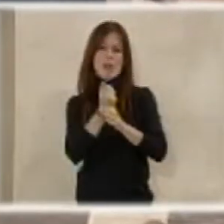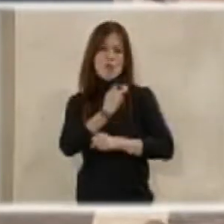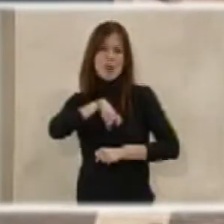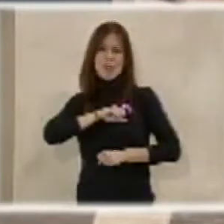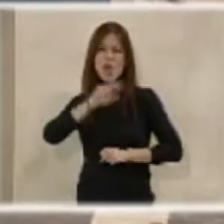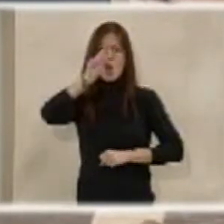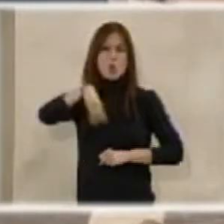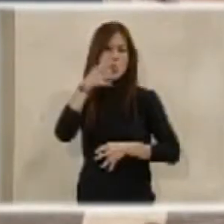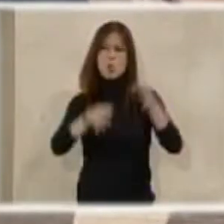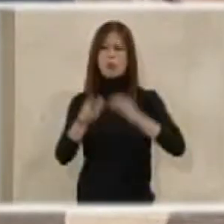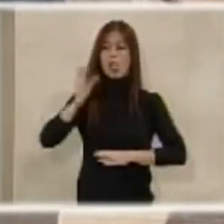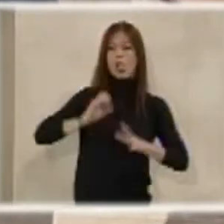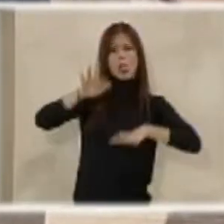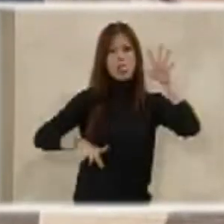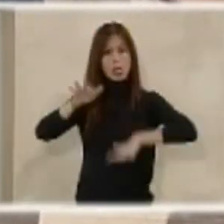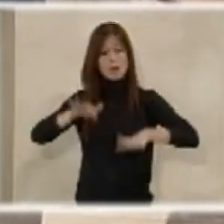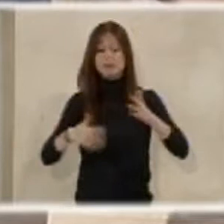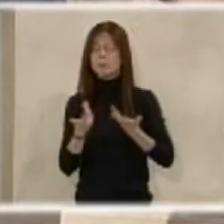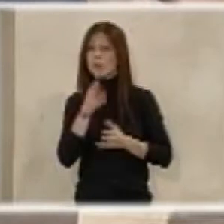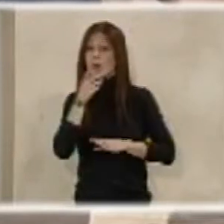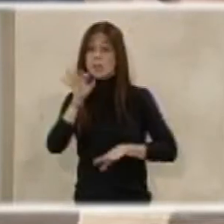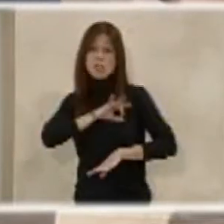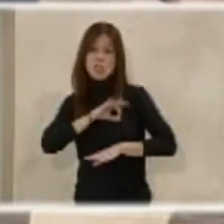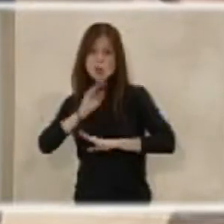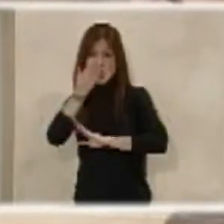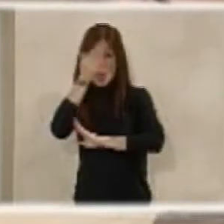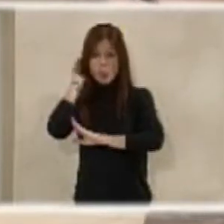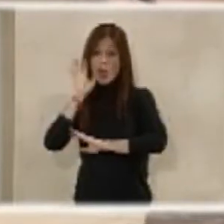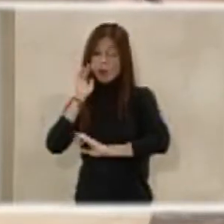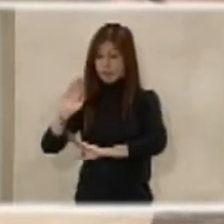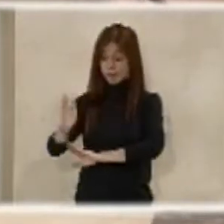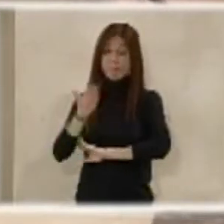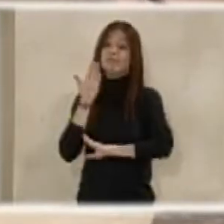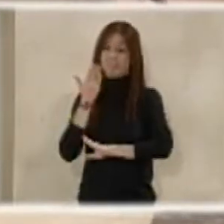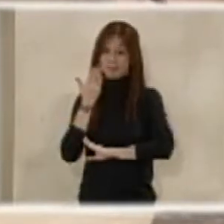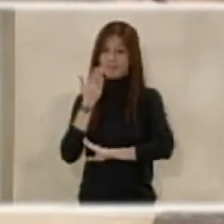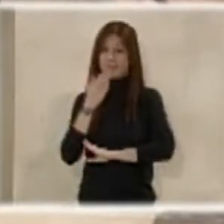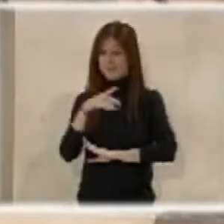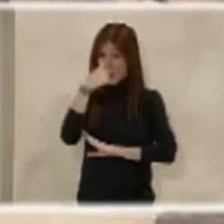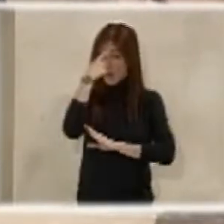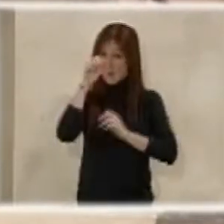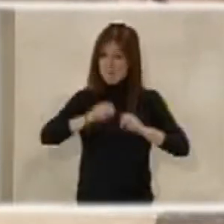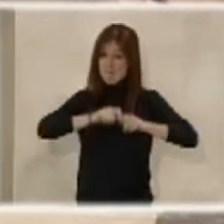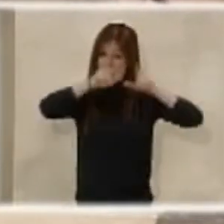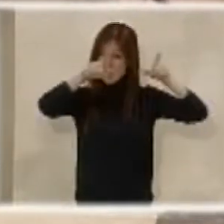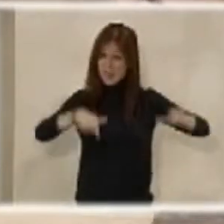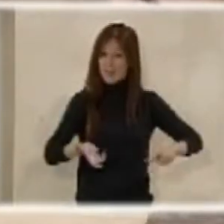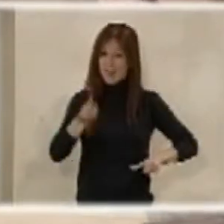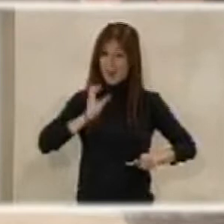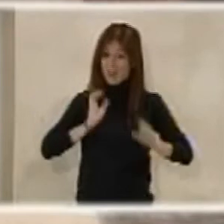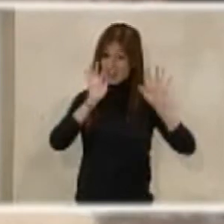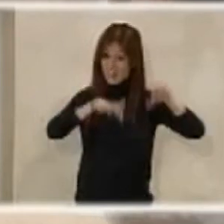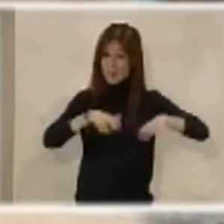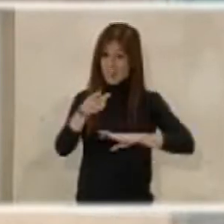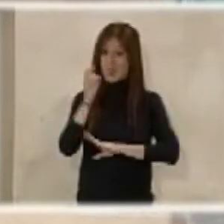El acuerdo al que el señor Cazorla nos trae aquí, que es fruto de esa mesa salarial de Castilla-La